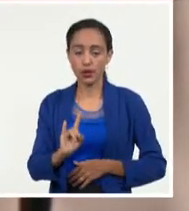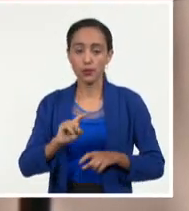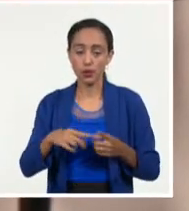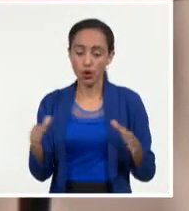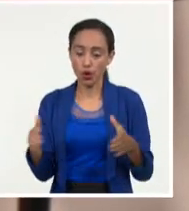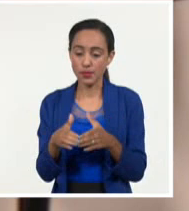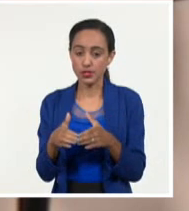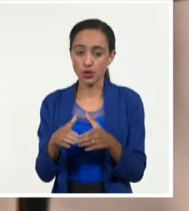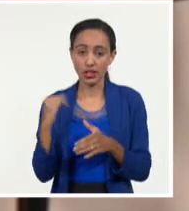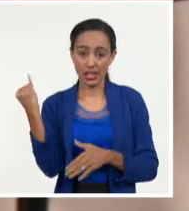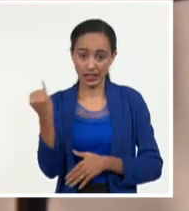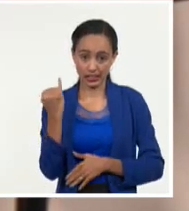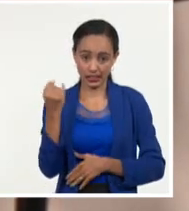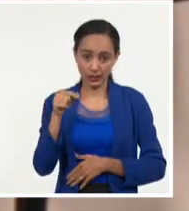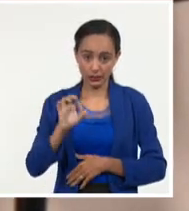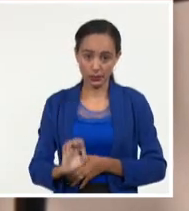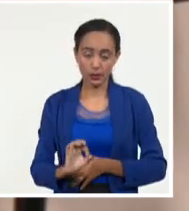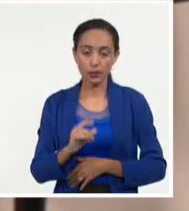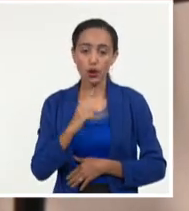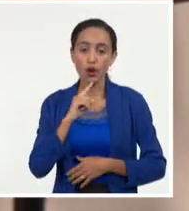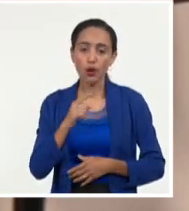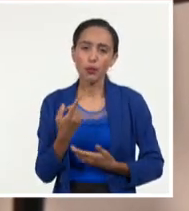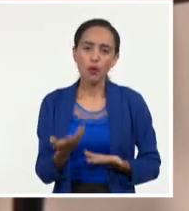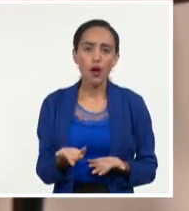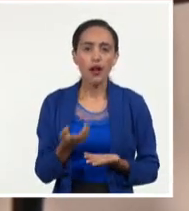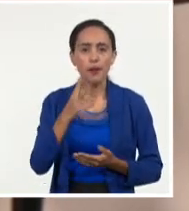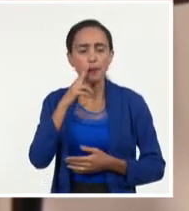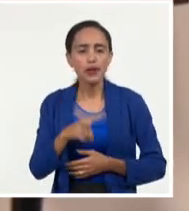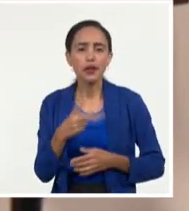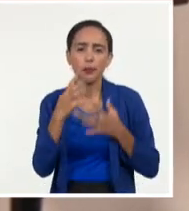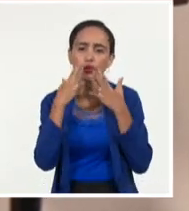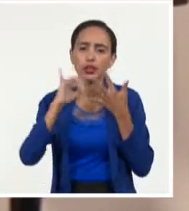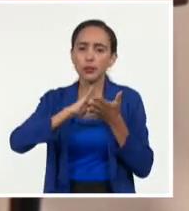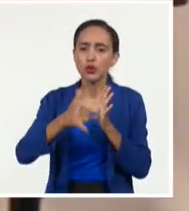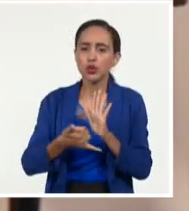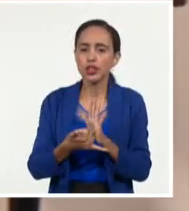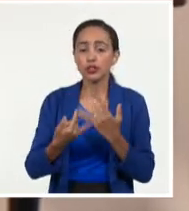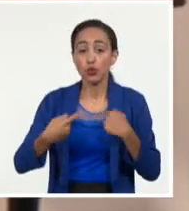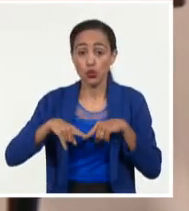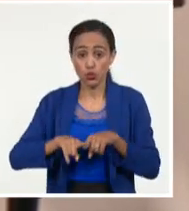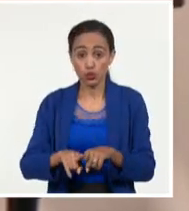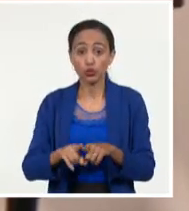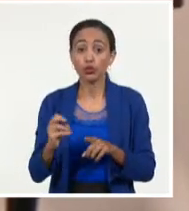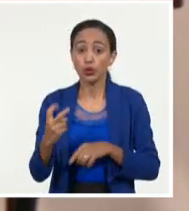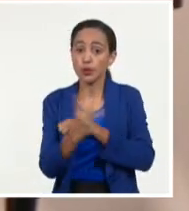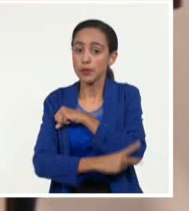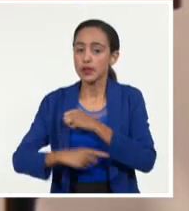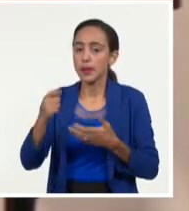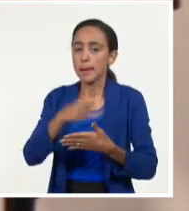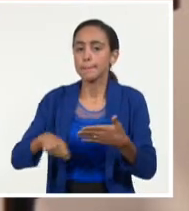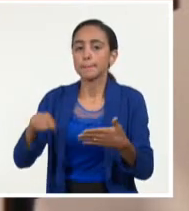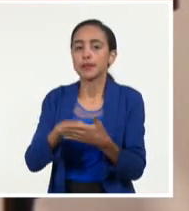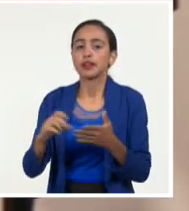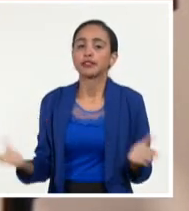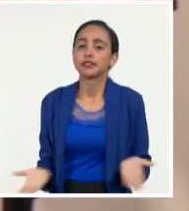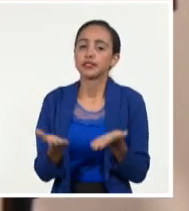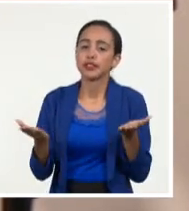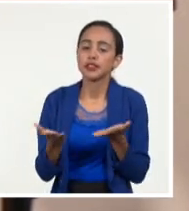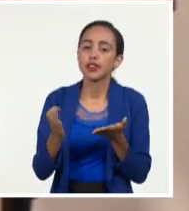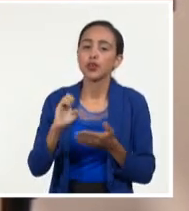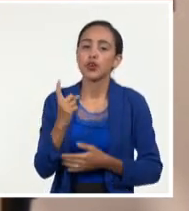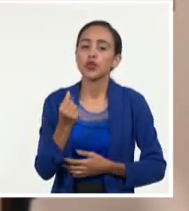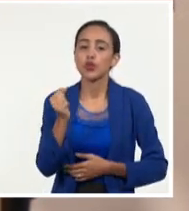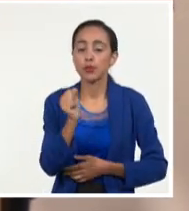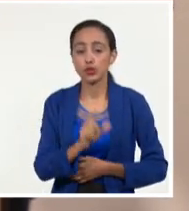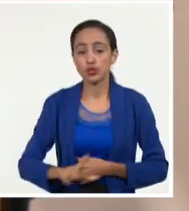Comisión Intergubernamental, entre ellos la identificación de importantes proyectos conjuntos que tributan al Plan Nacional de Desarrollo Económico y